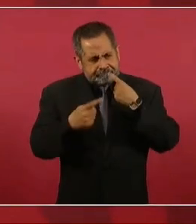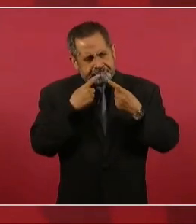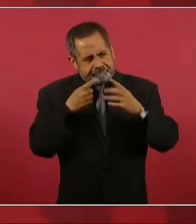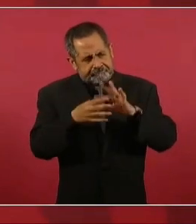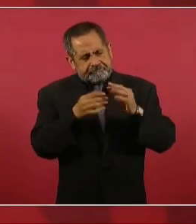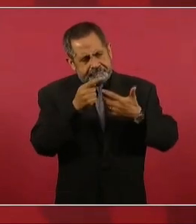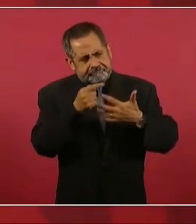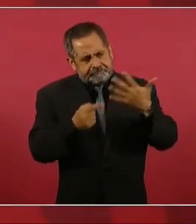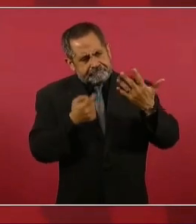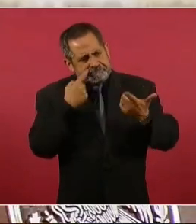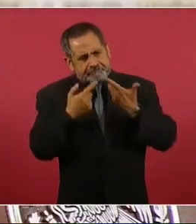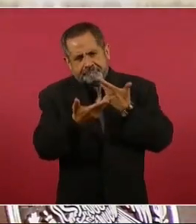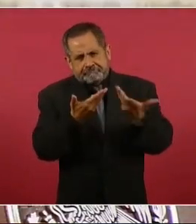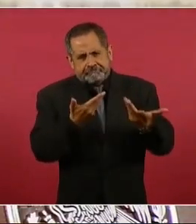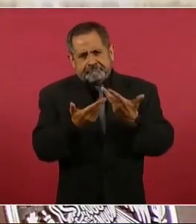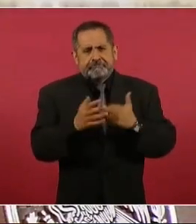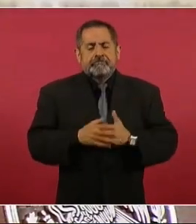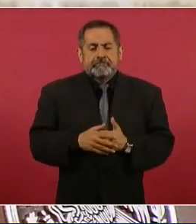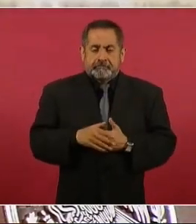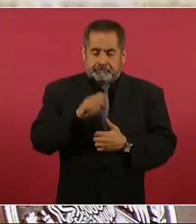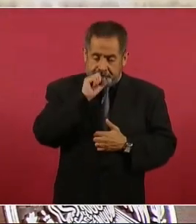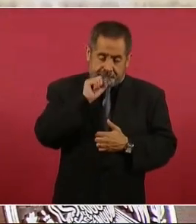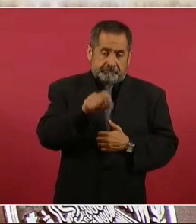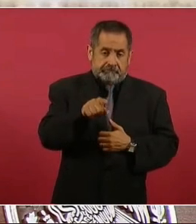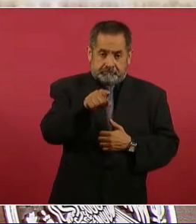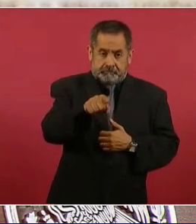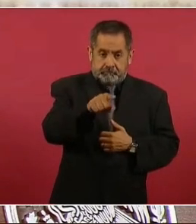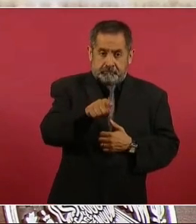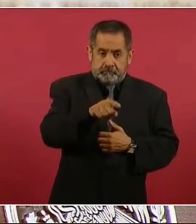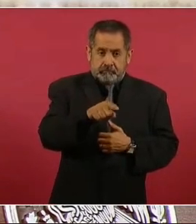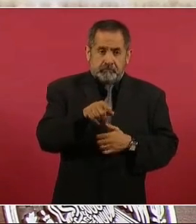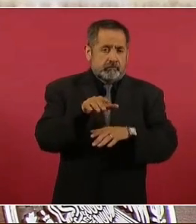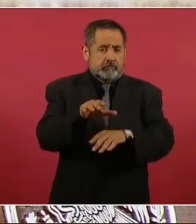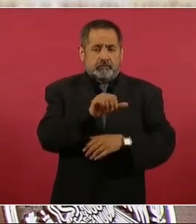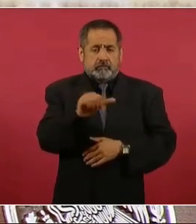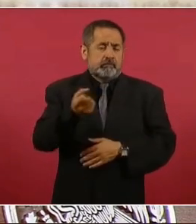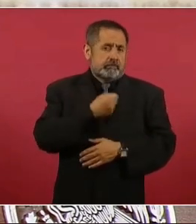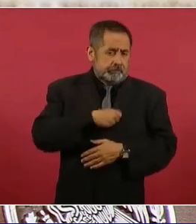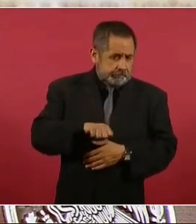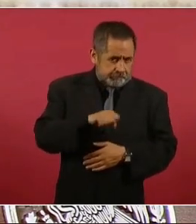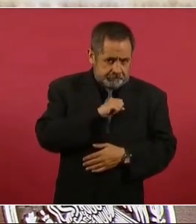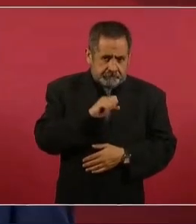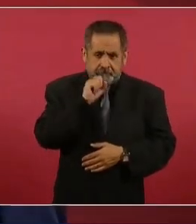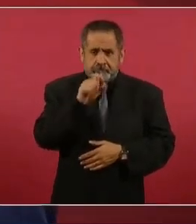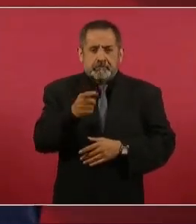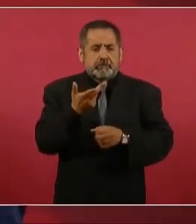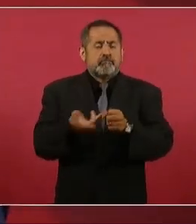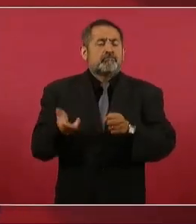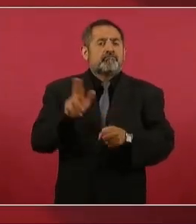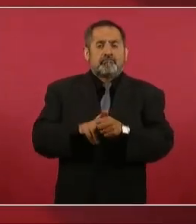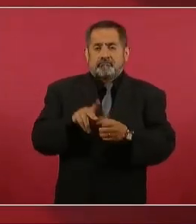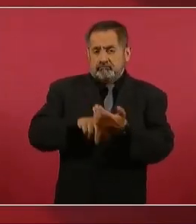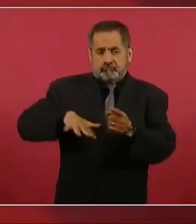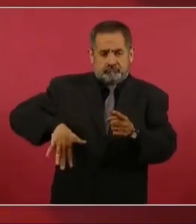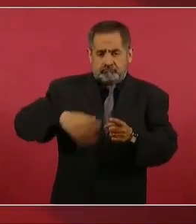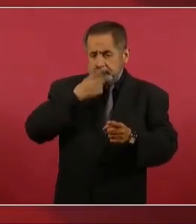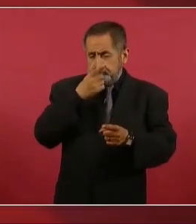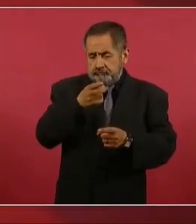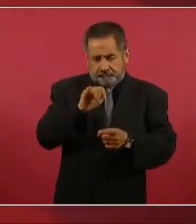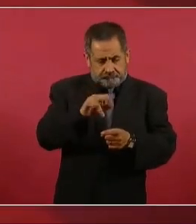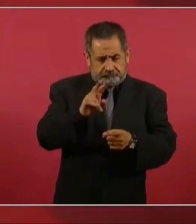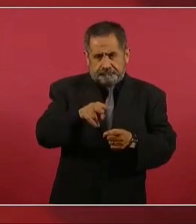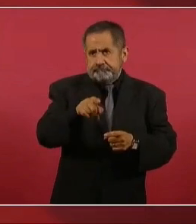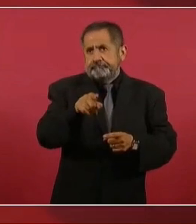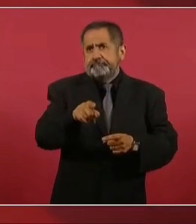lo de la cuestión de salud, el hospital que estás mencionando.